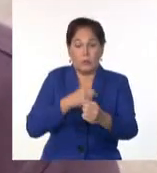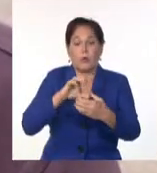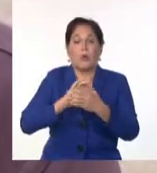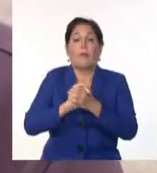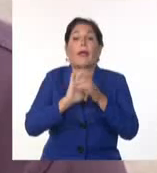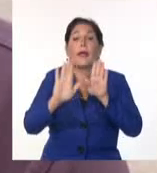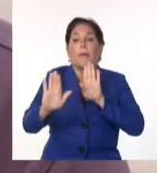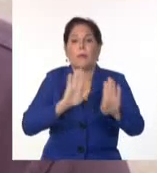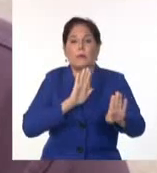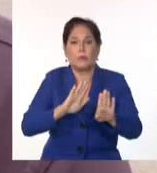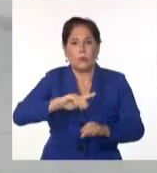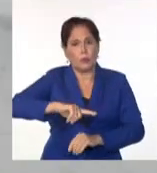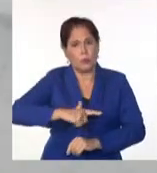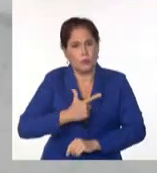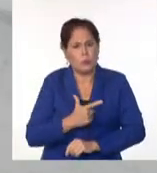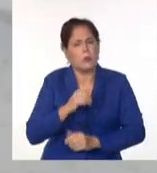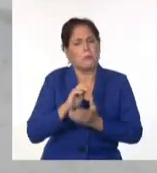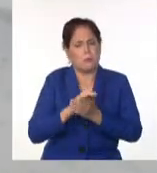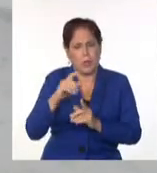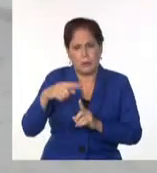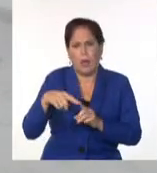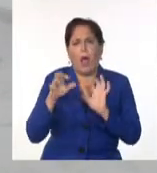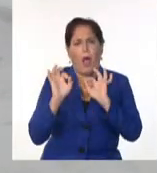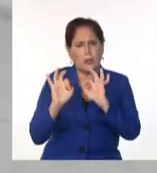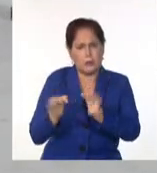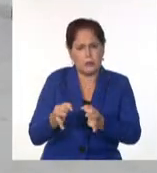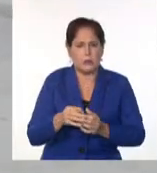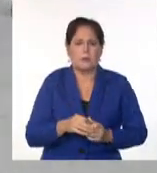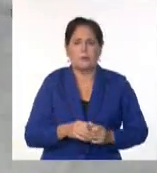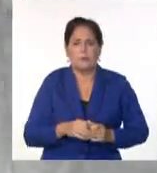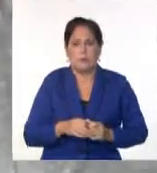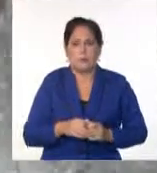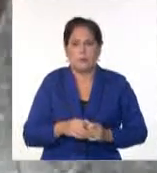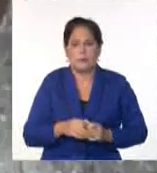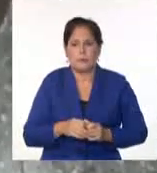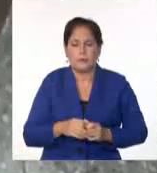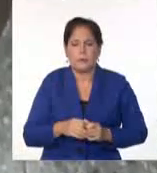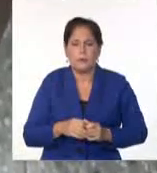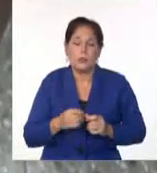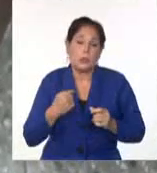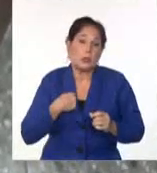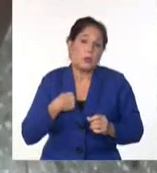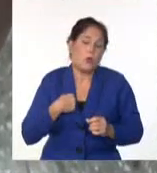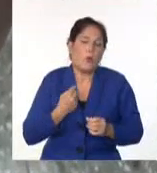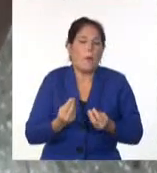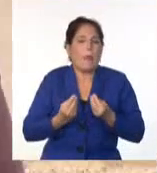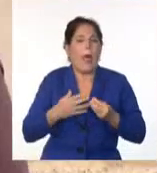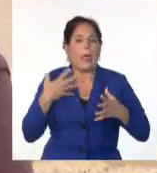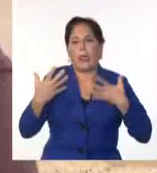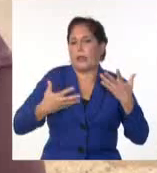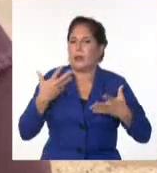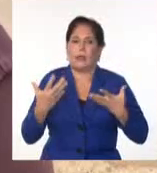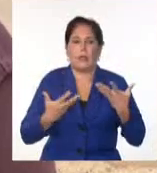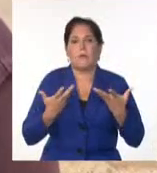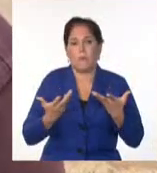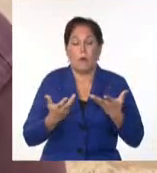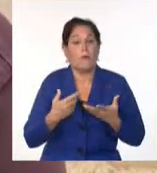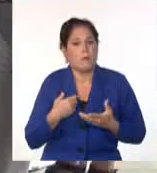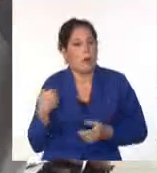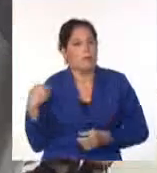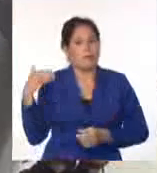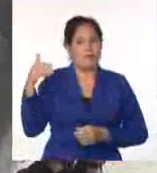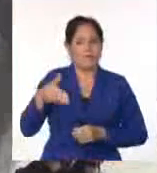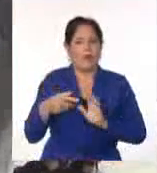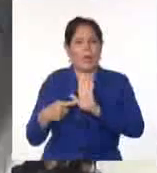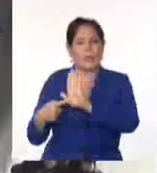que ha tenido siempre el país. Todo esto son, digamos que, estímulos que nos ofrecían para venir a exhibir